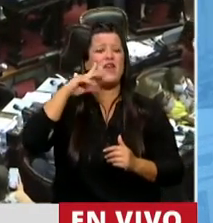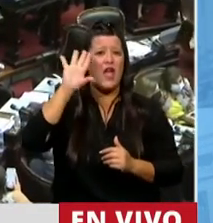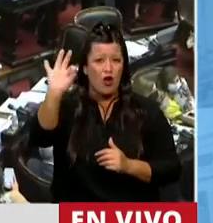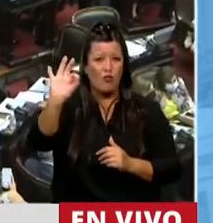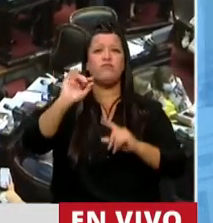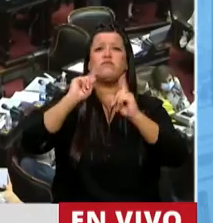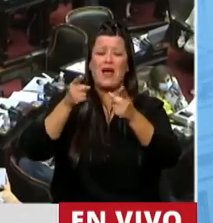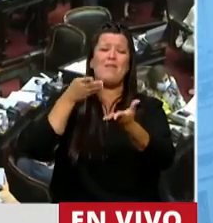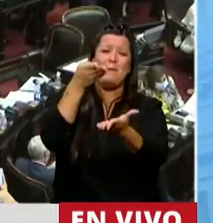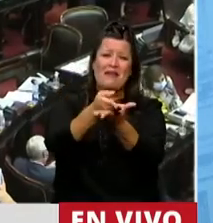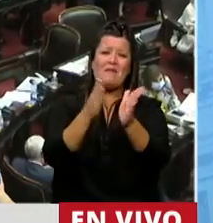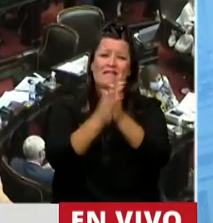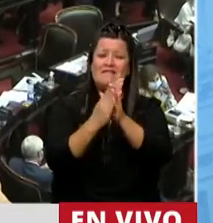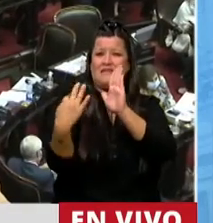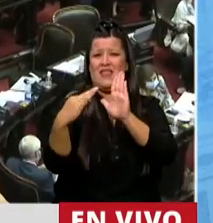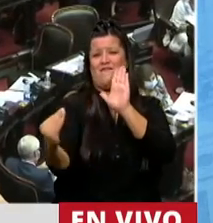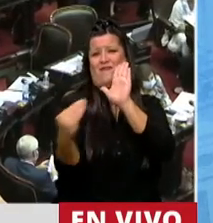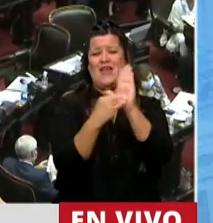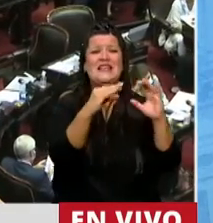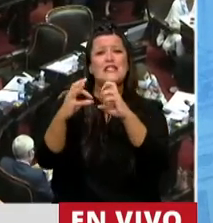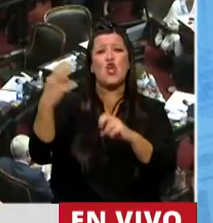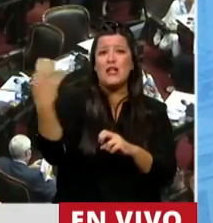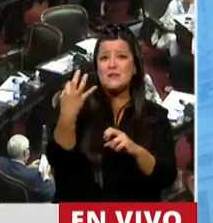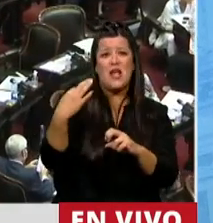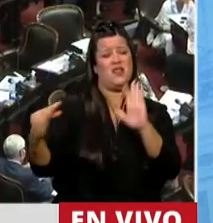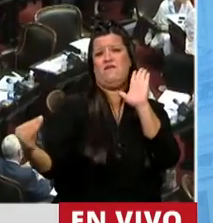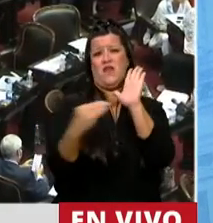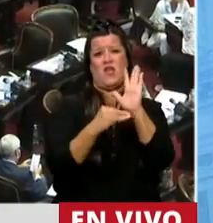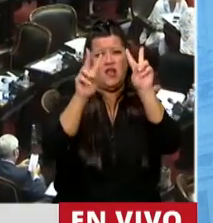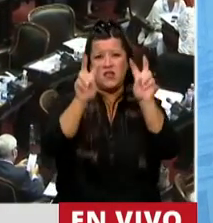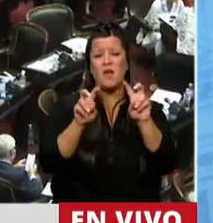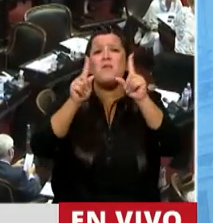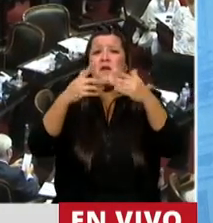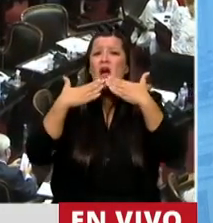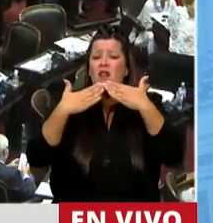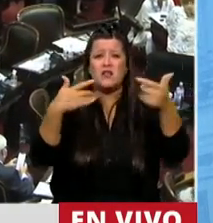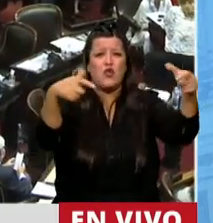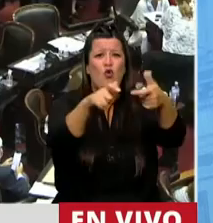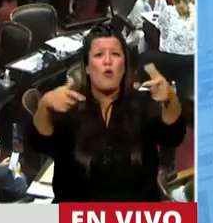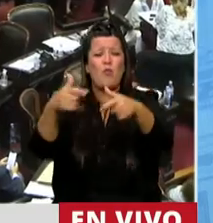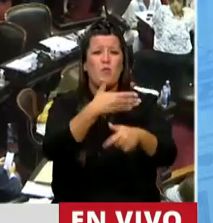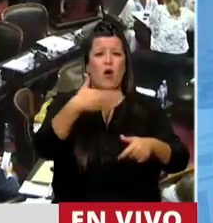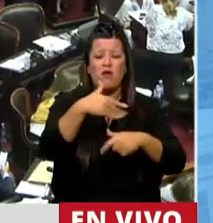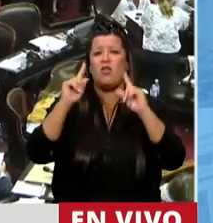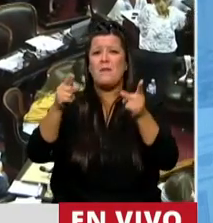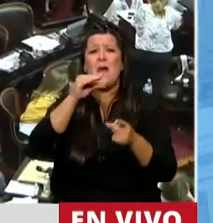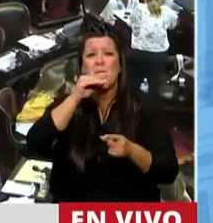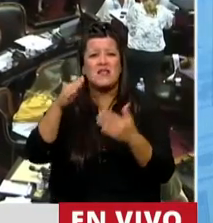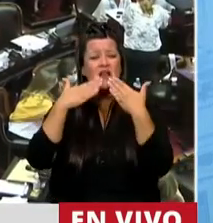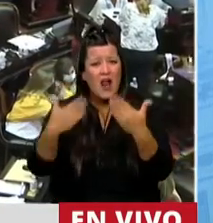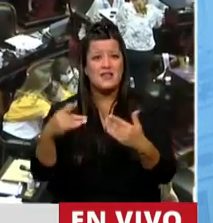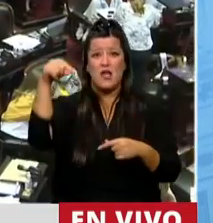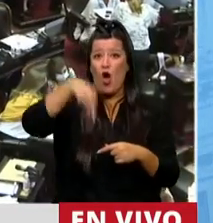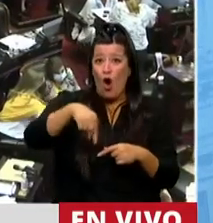en el temario de Extraordinarias y que también agradecer a los Presidentes de los Bloques, al Presidente de la Cámara, la posibilidad de que hoy